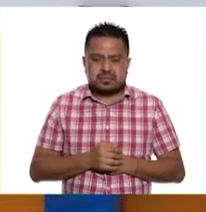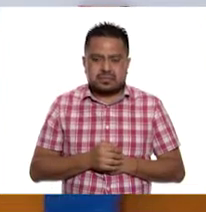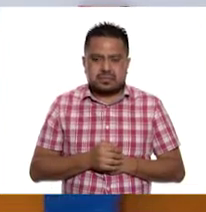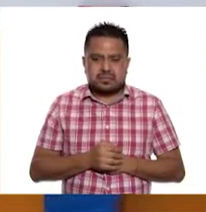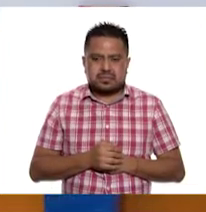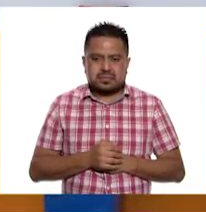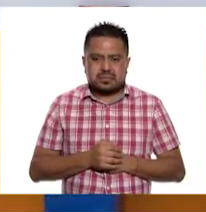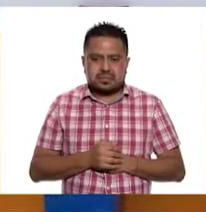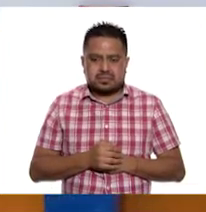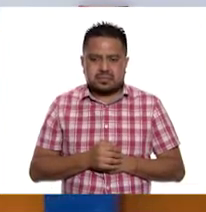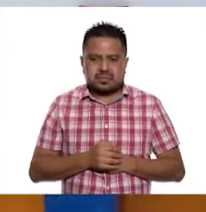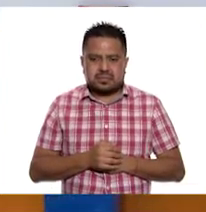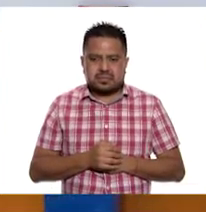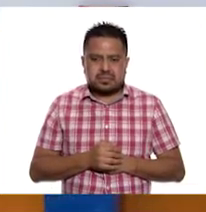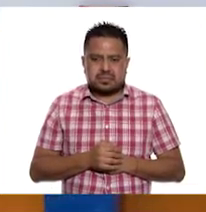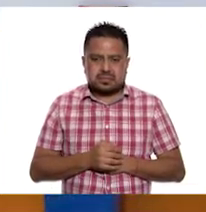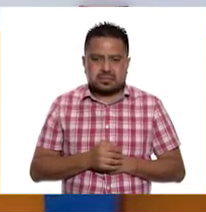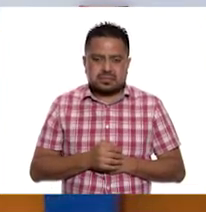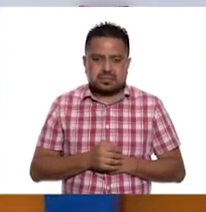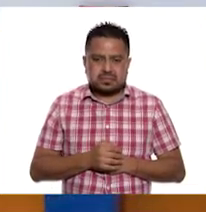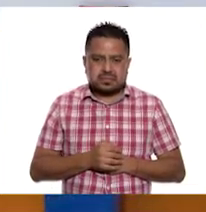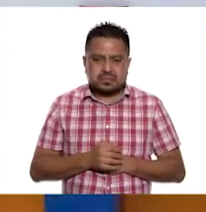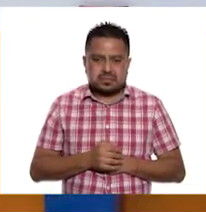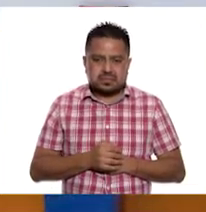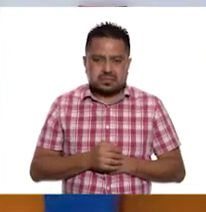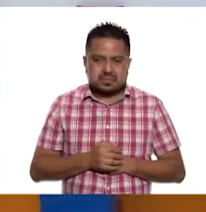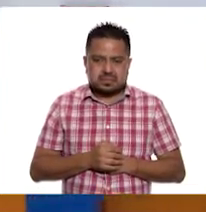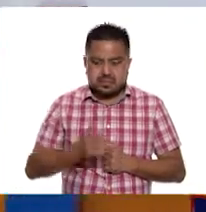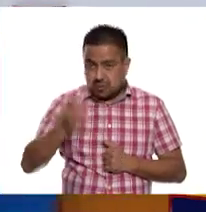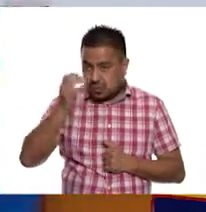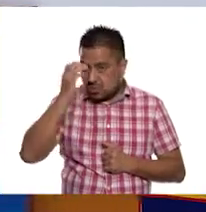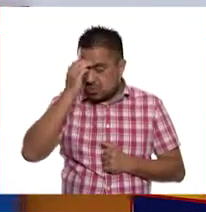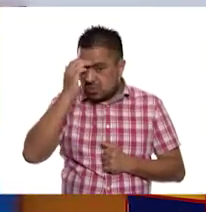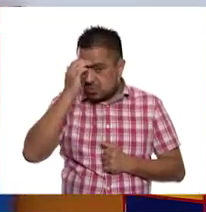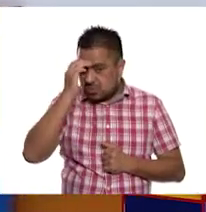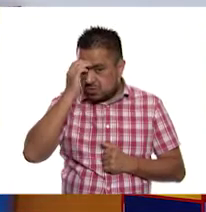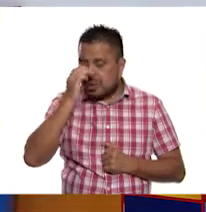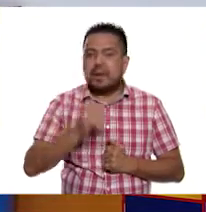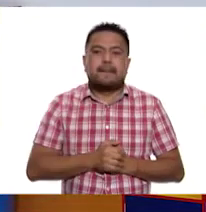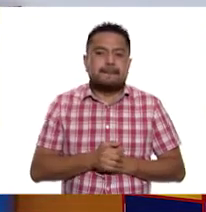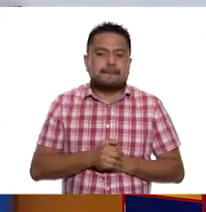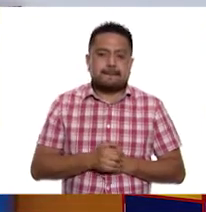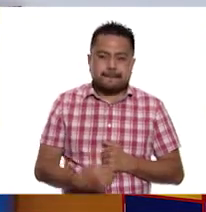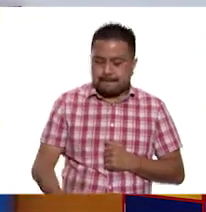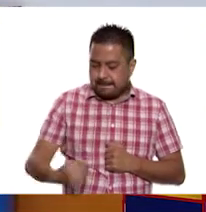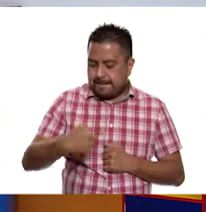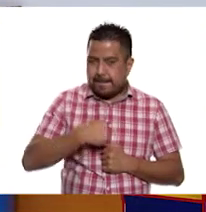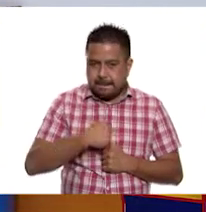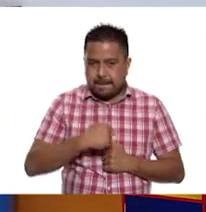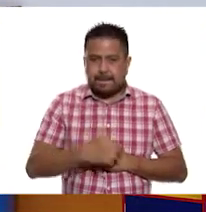con la I. Exactamente. Bueno, conocer, mi